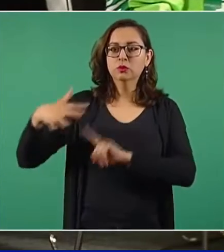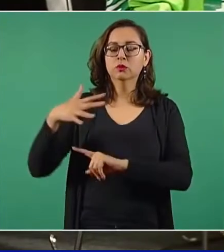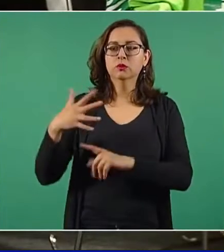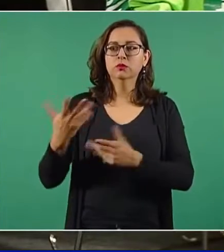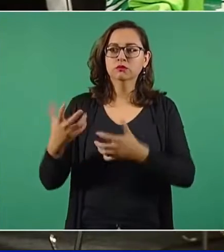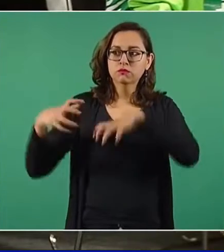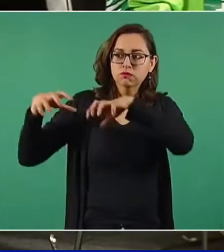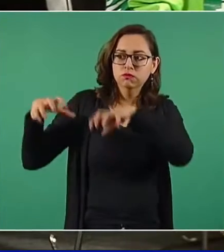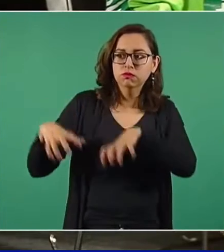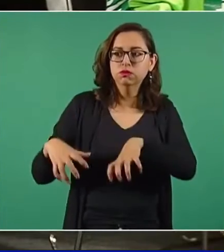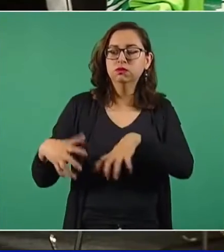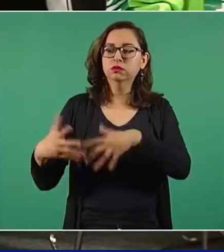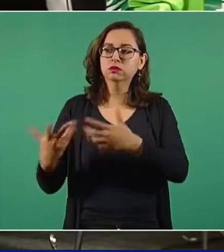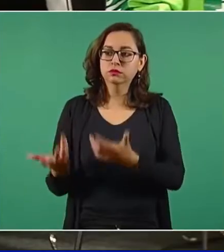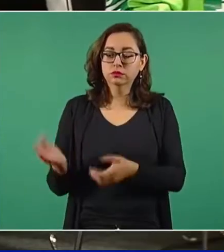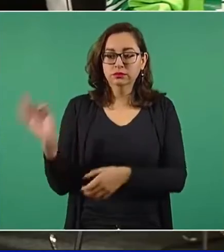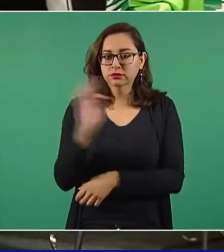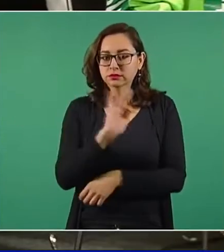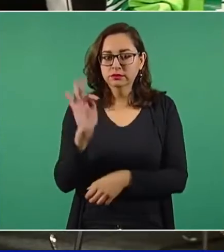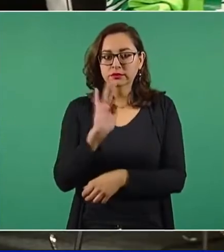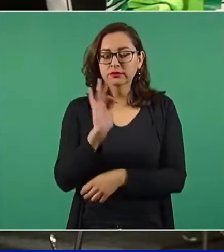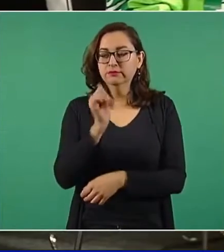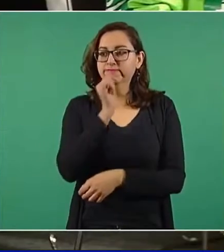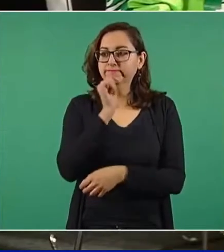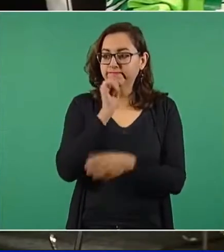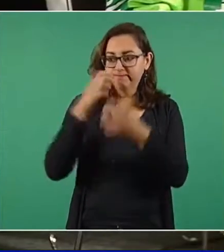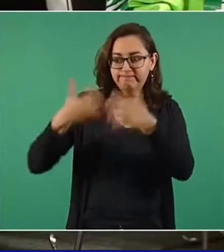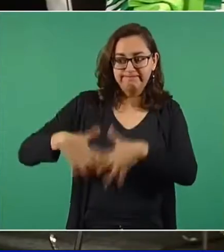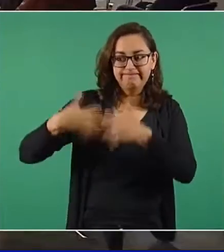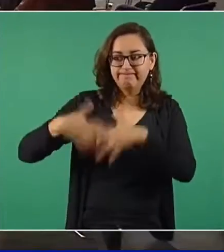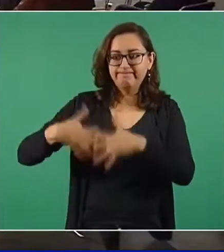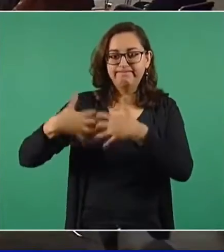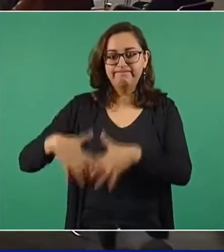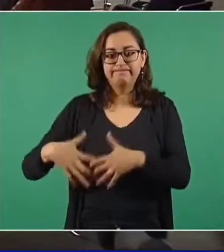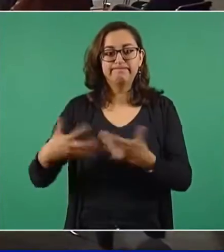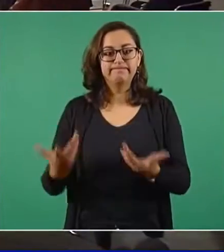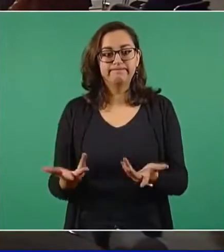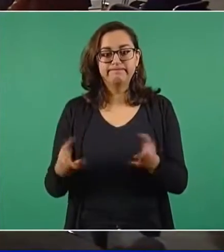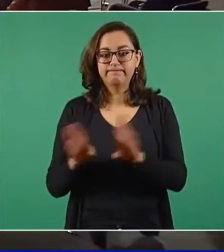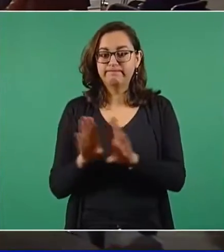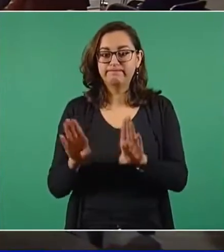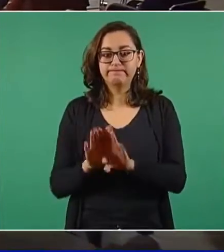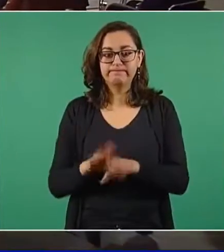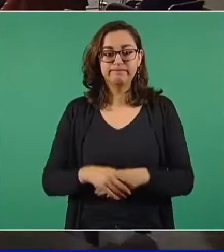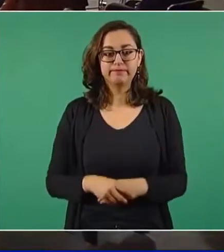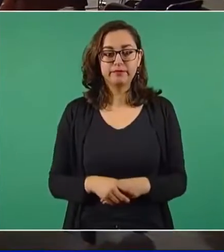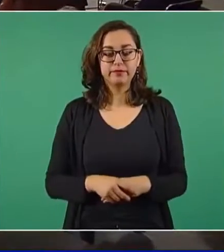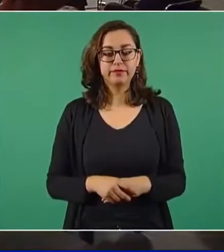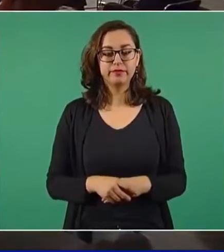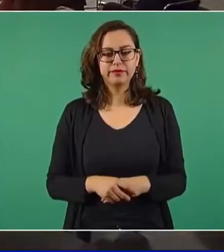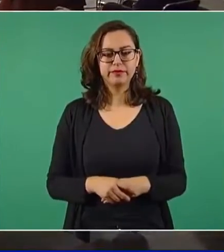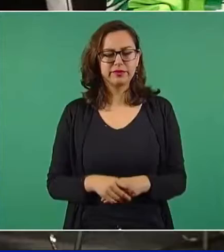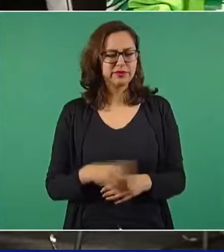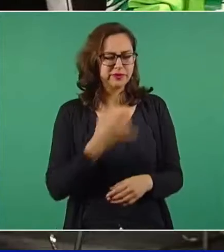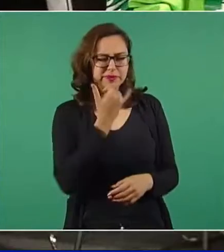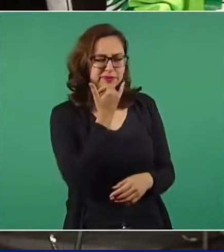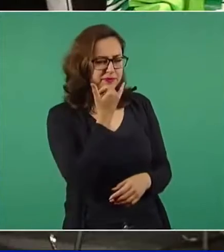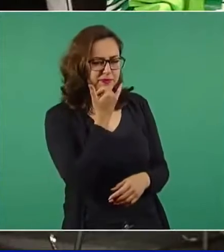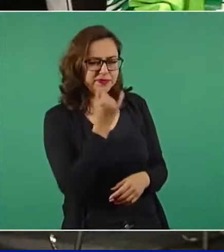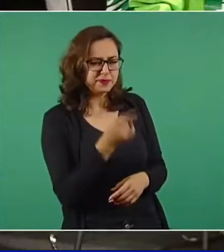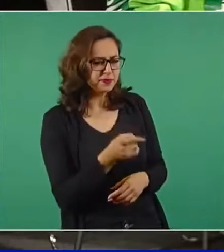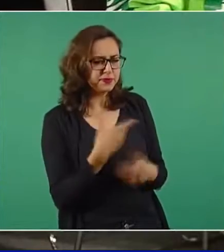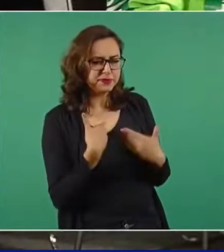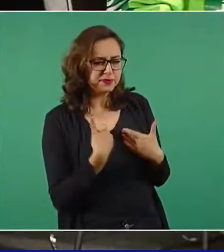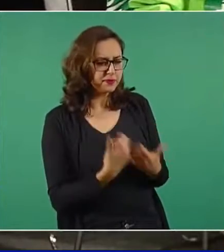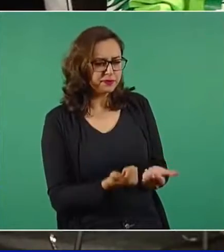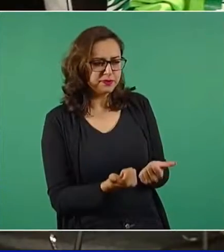no pueden comenzar a funcionar otra vez el día lunes? ¿Otra vez? ¿Habían dicho que iba a comenzar a